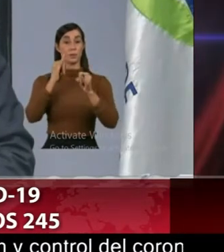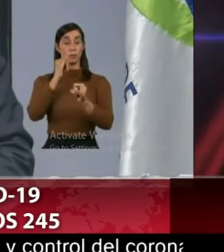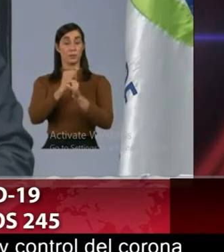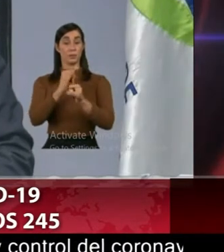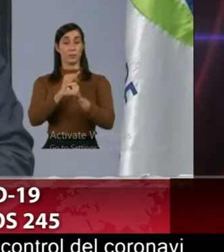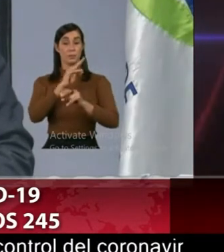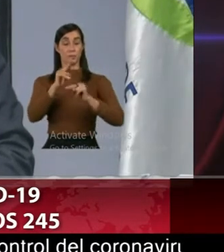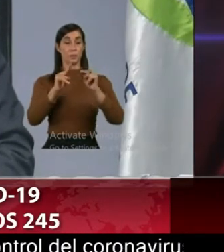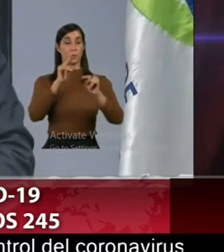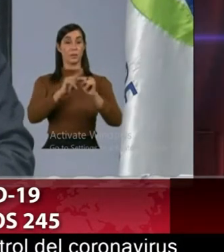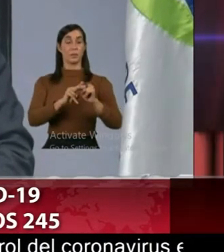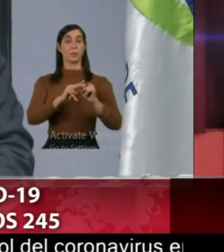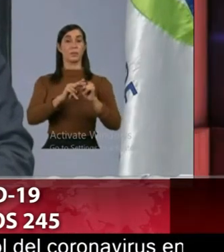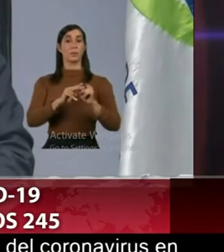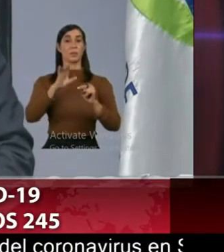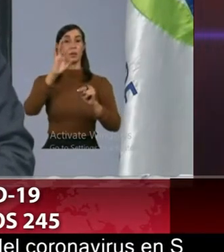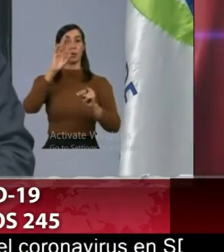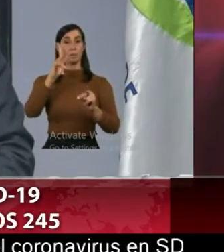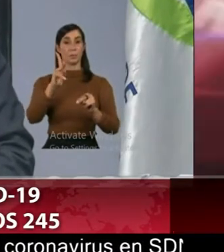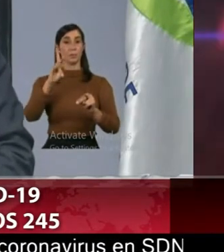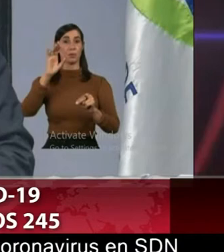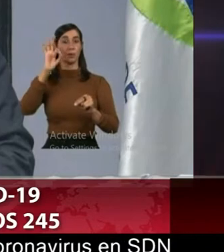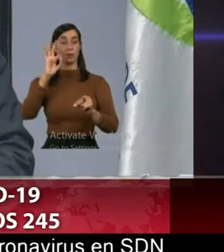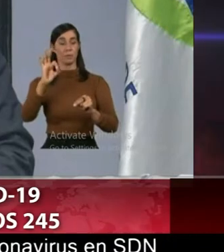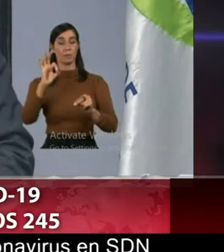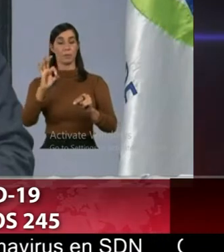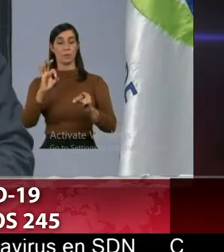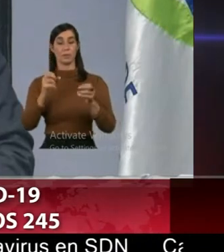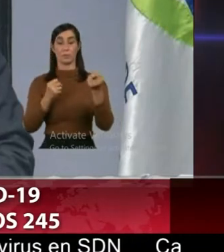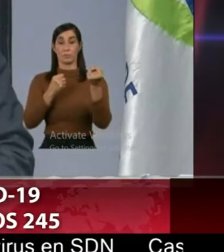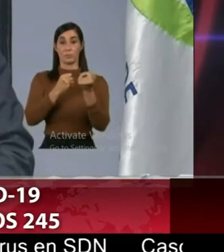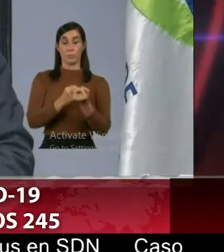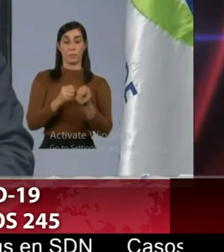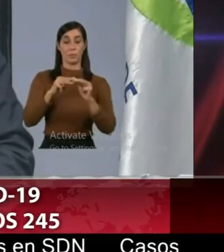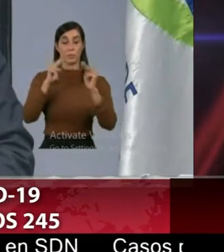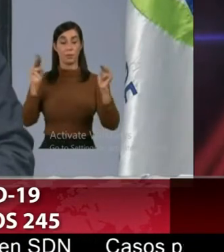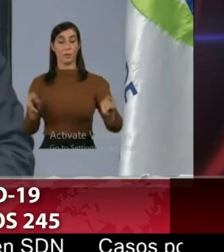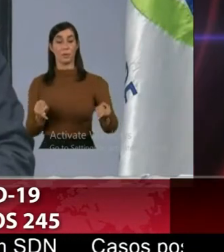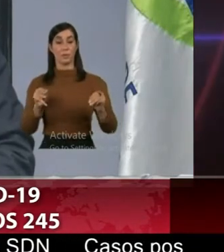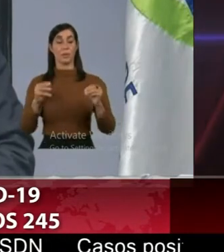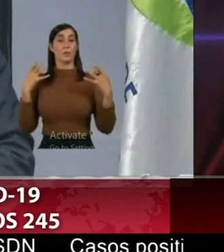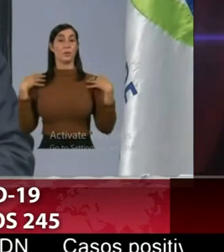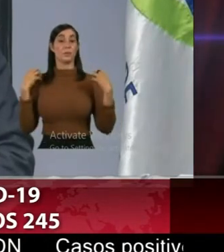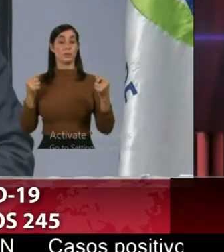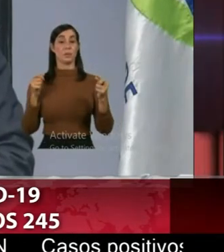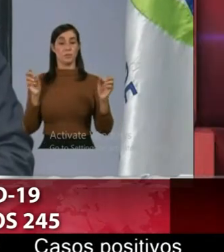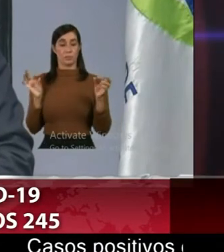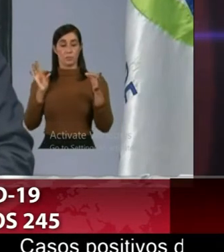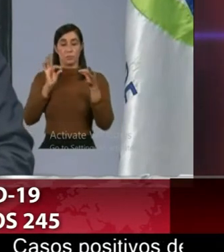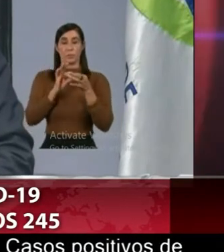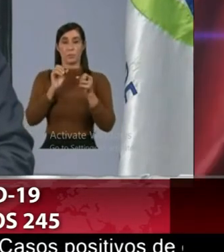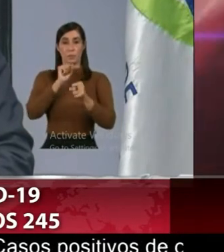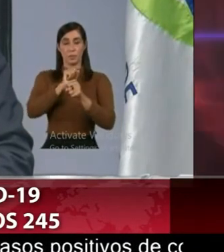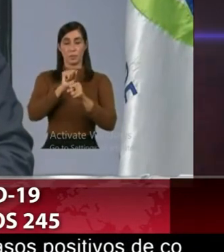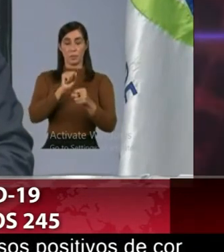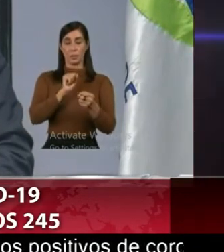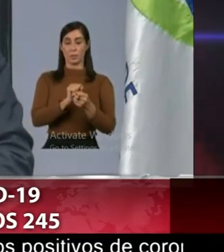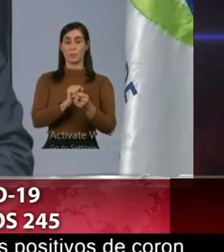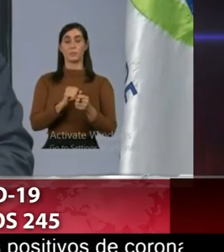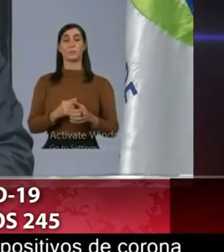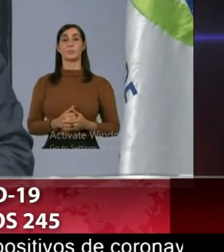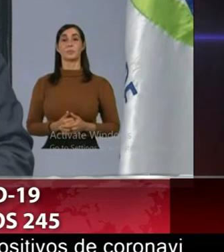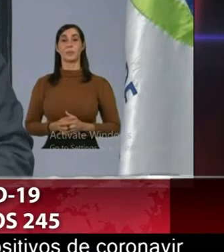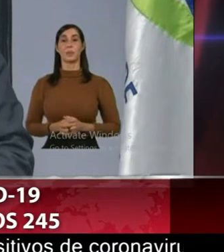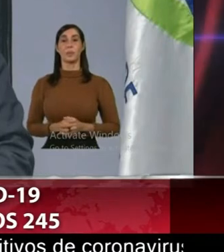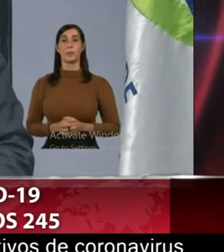Patología Forense que es una dependencia del Ministerio de Salud y con la cual trabajamos y se han hecho algunas